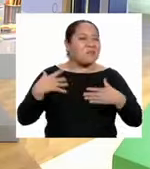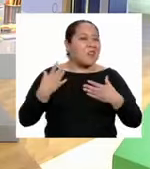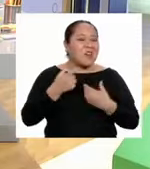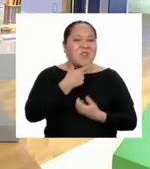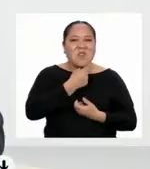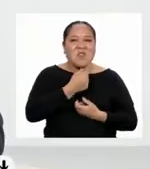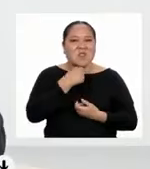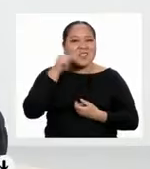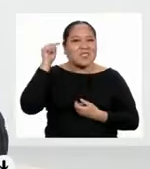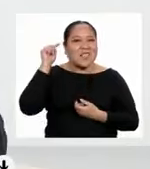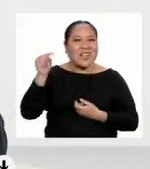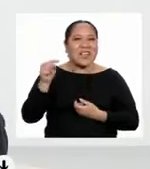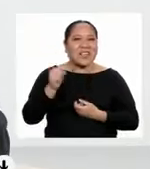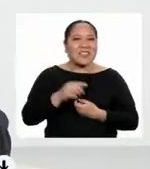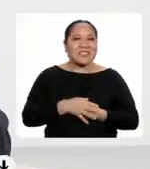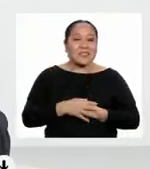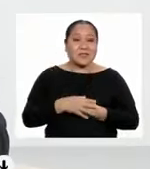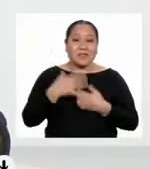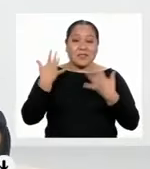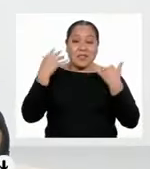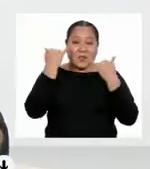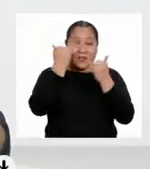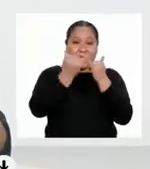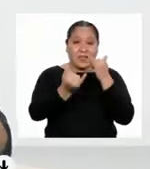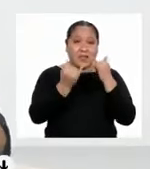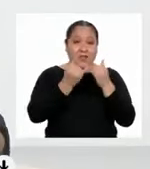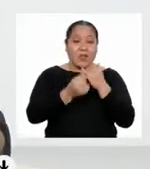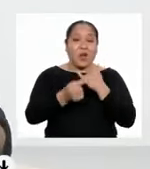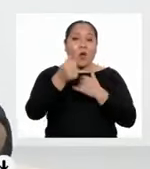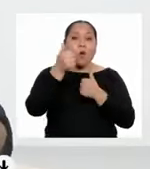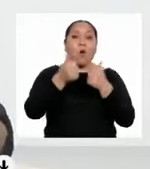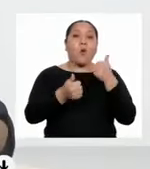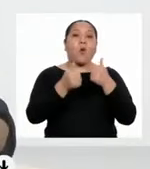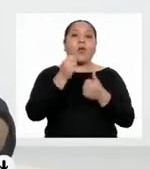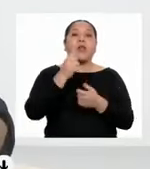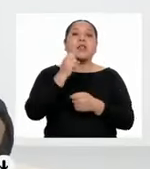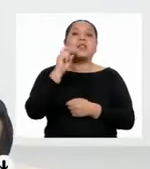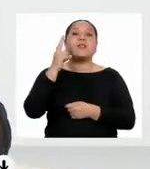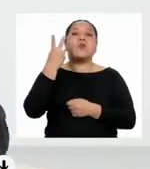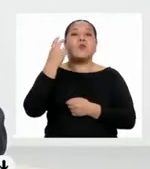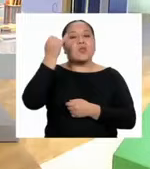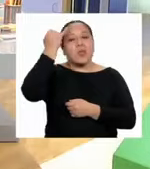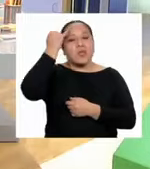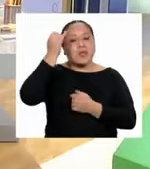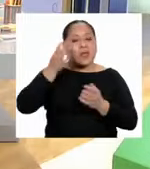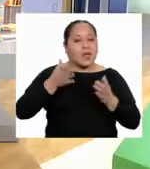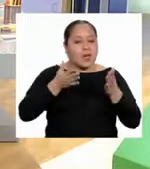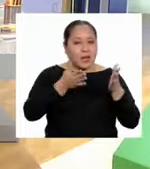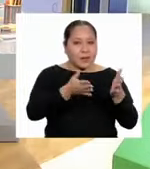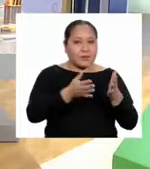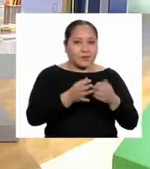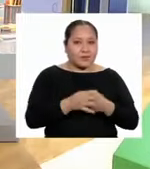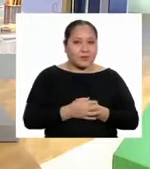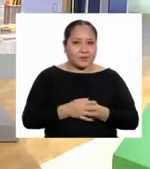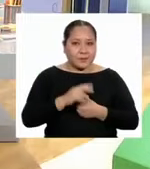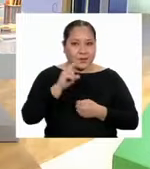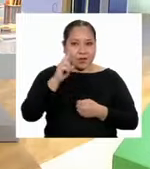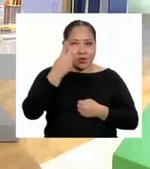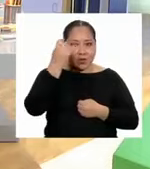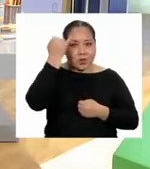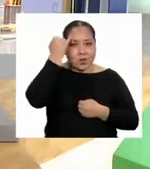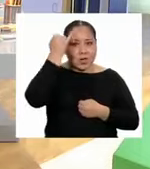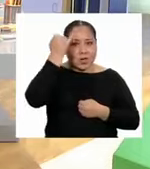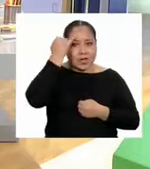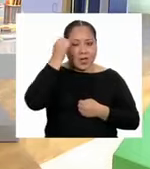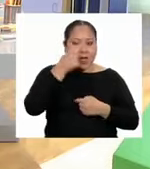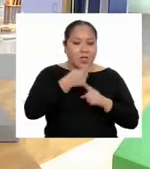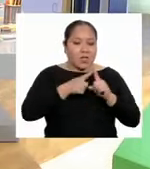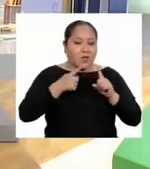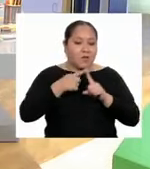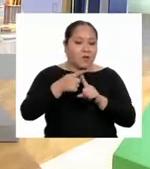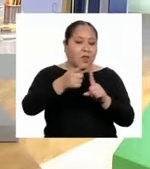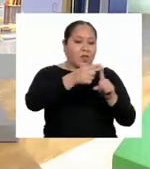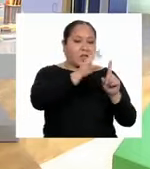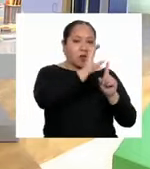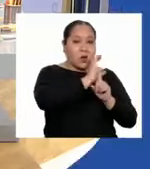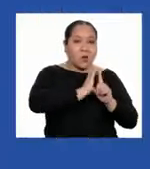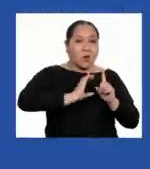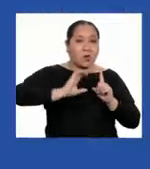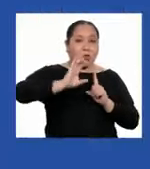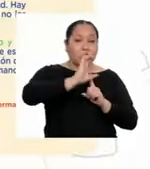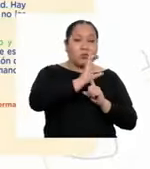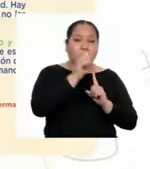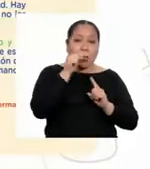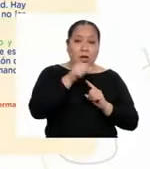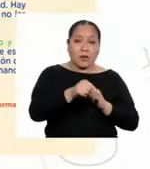saber eso. Para terminar, ¿cuál es la segunda postura? La segunda postura ante la diversidad cultural